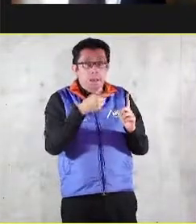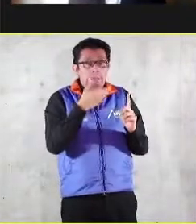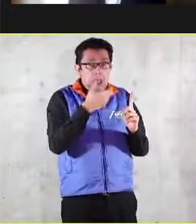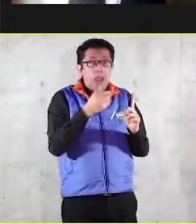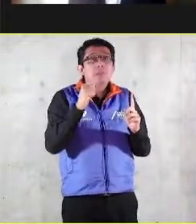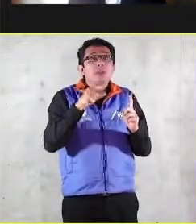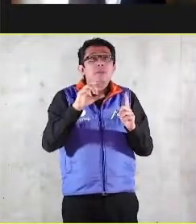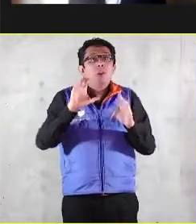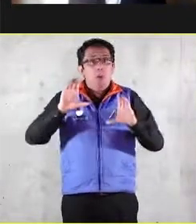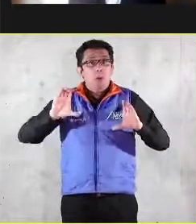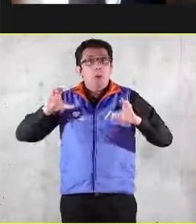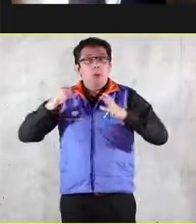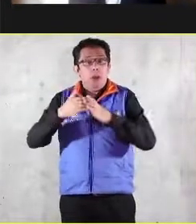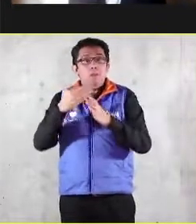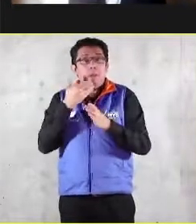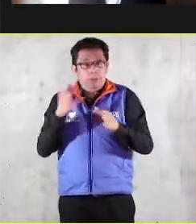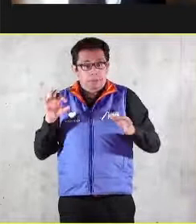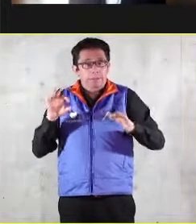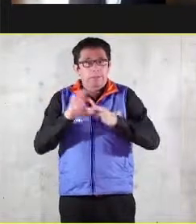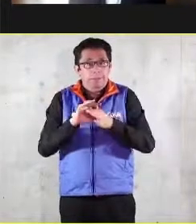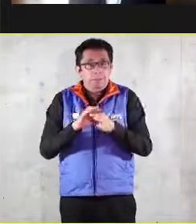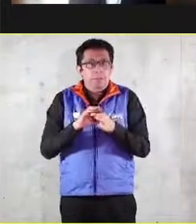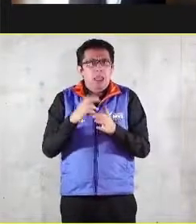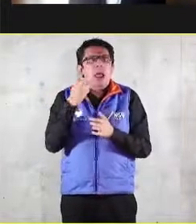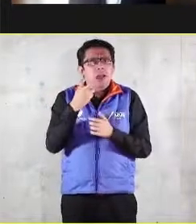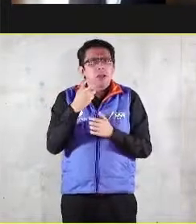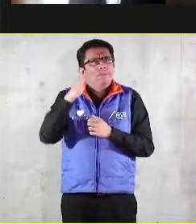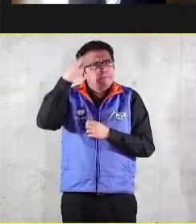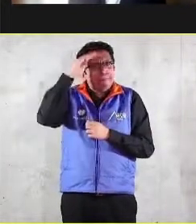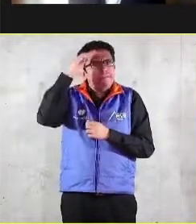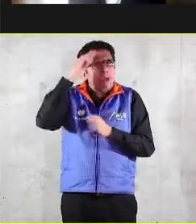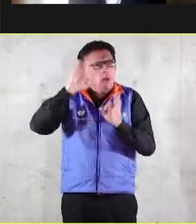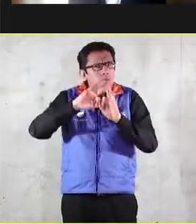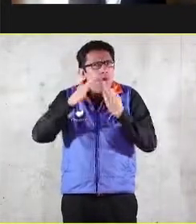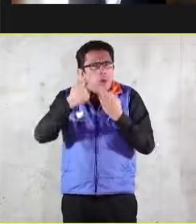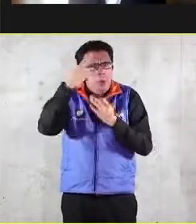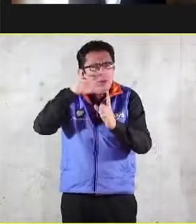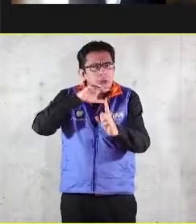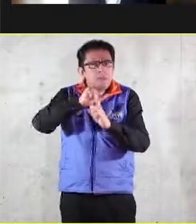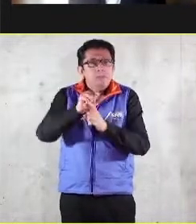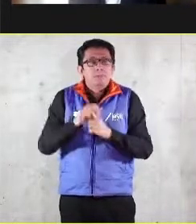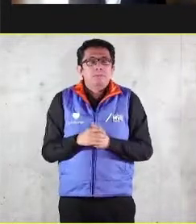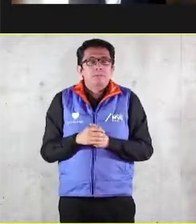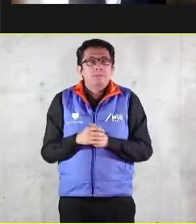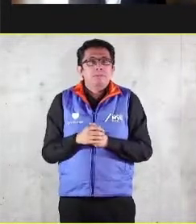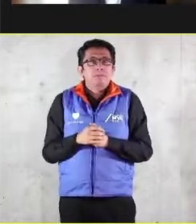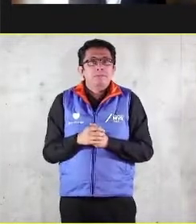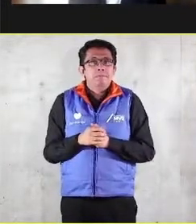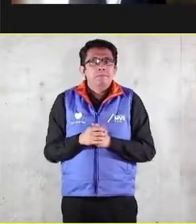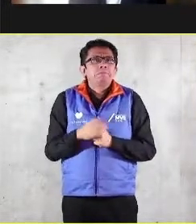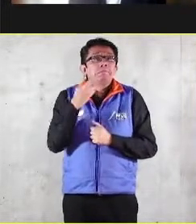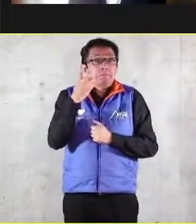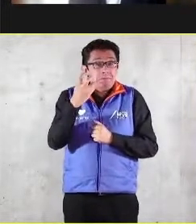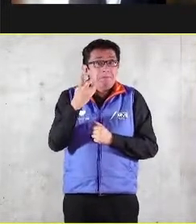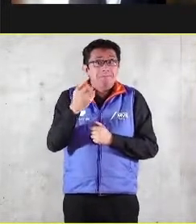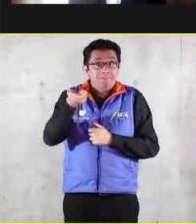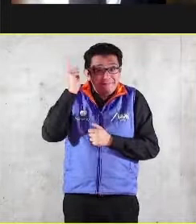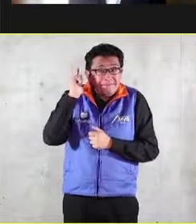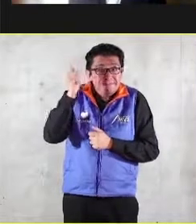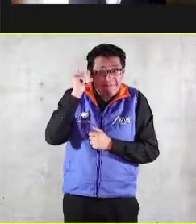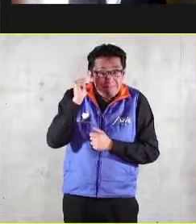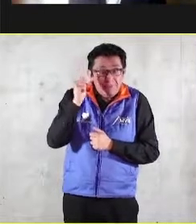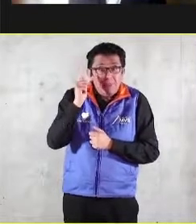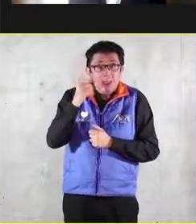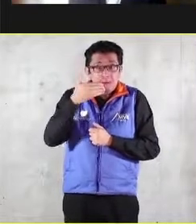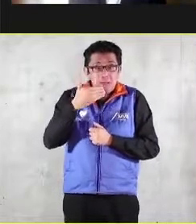meta y una dinámica para alcanzarla. Esto es muy importante. Quiere decir que en esa esperanza es un horizonte